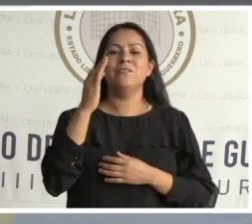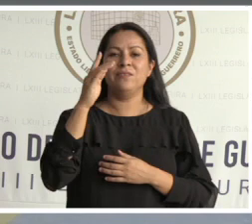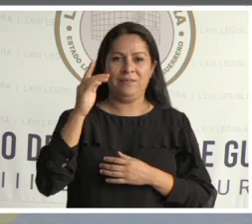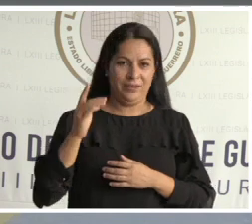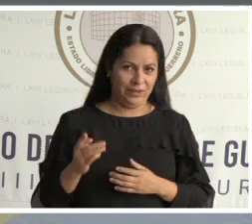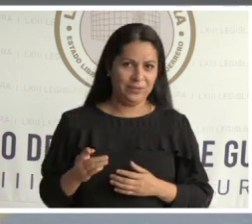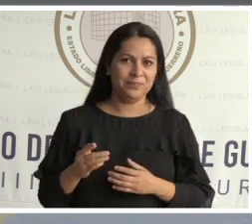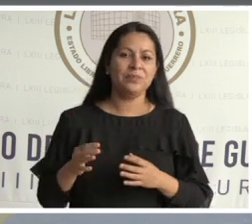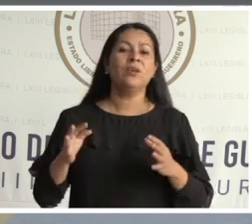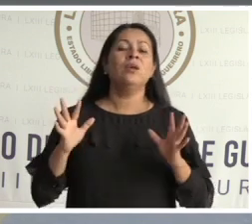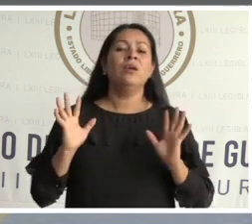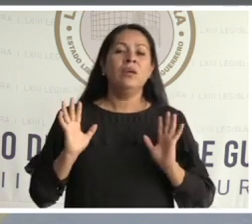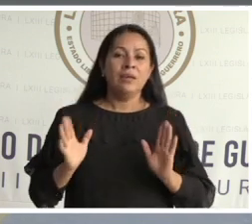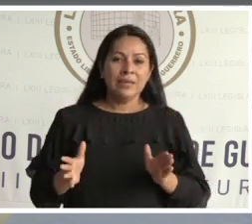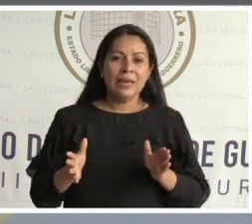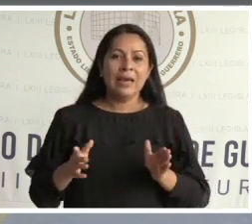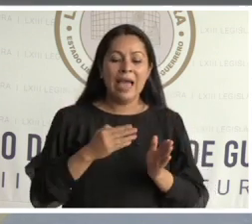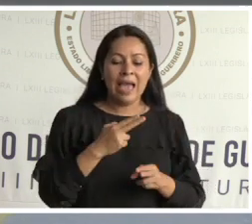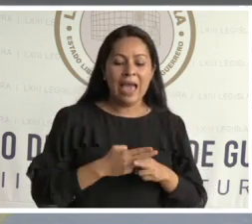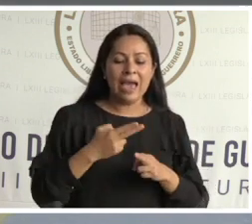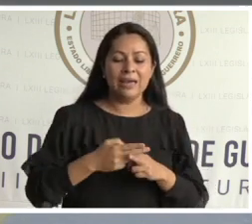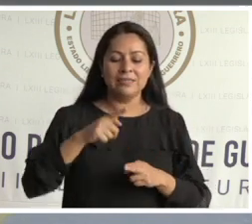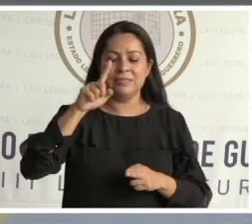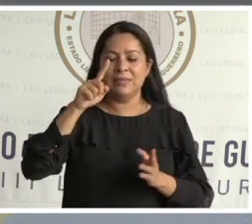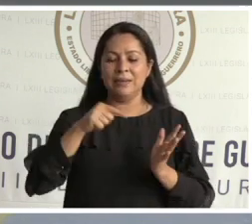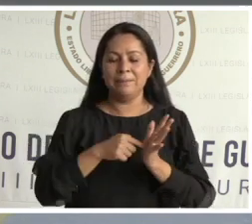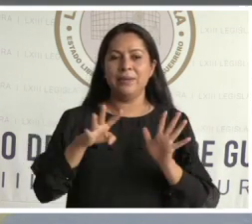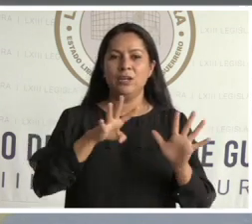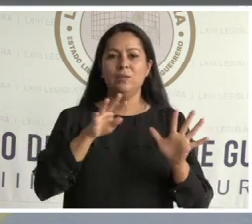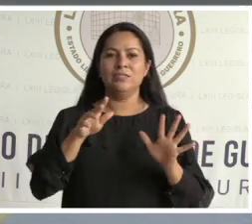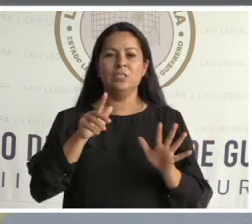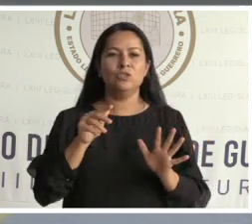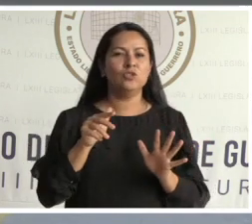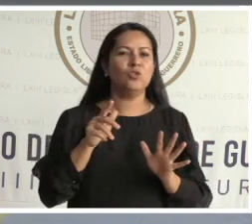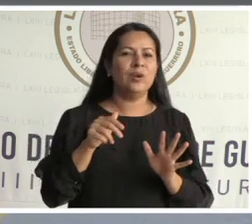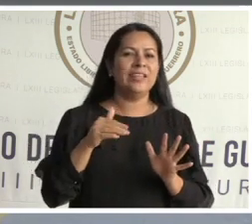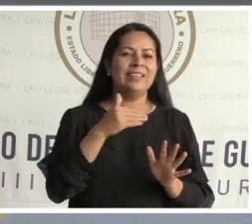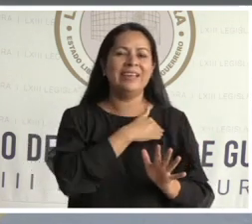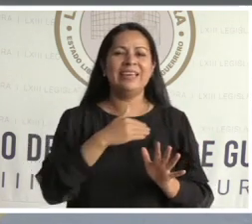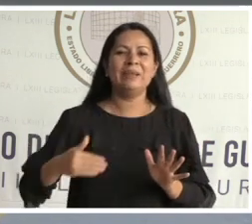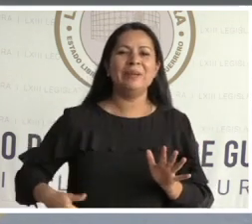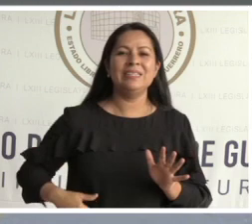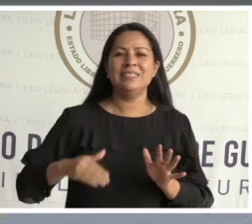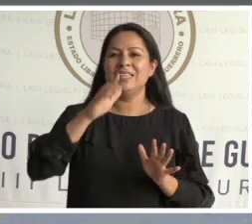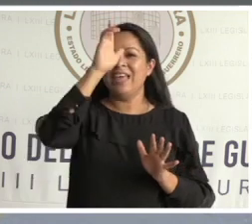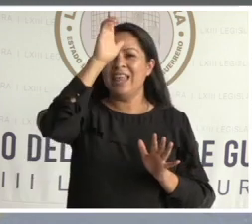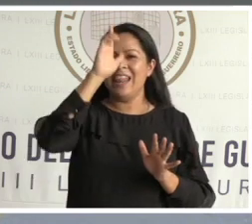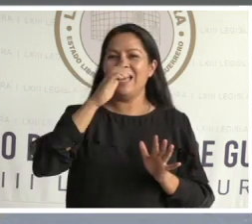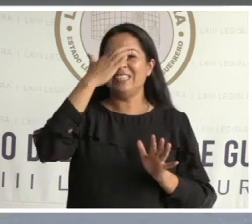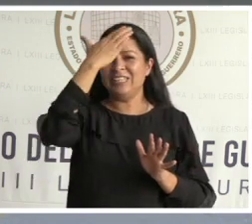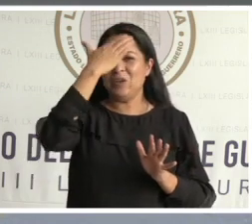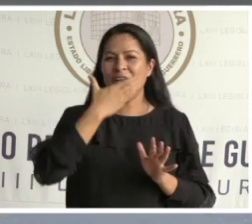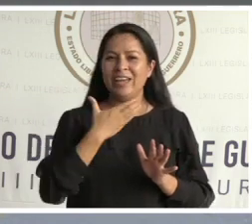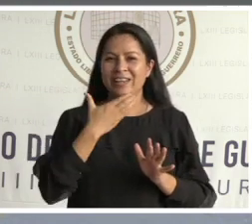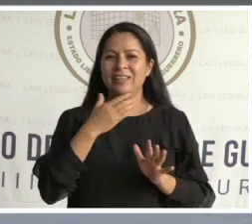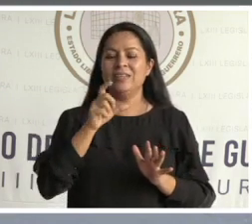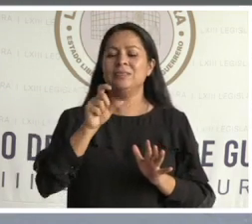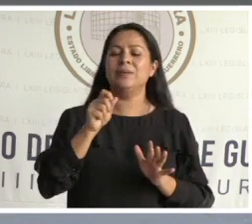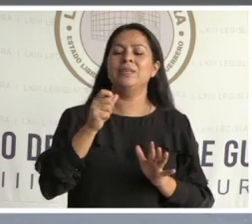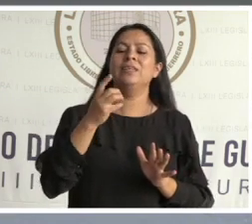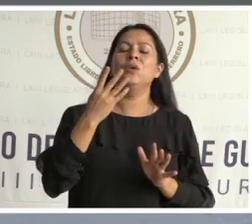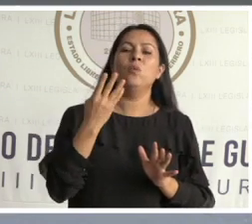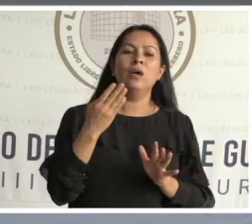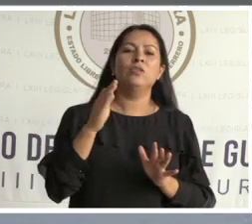Oficialmente fue hasta 1940 que el presidente Lázaro Cárdenas declaró que el 24 de